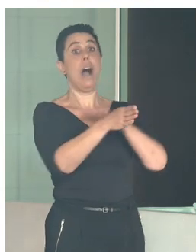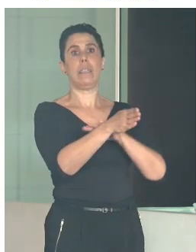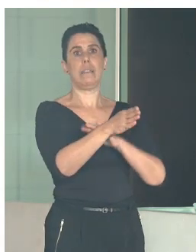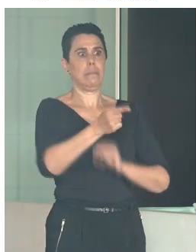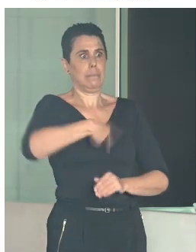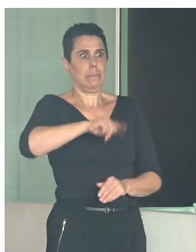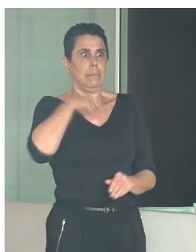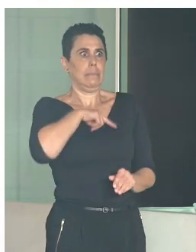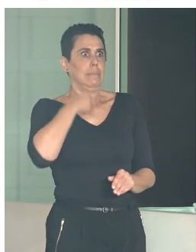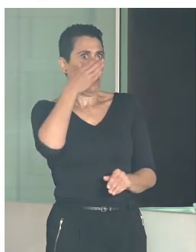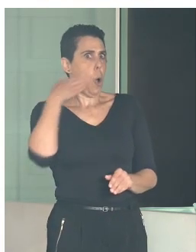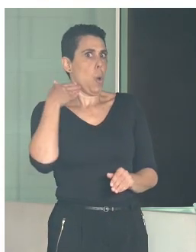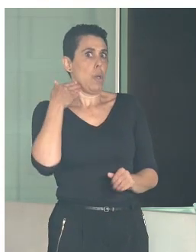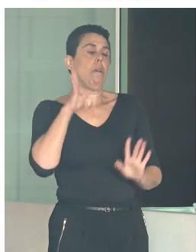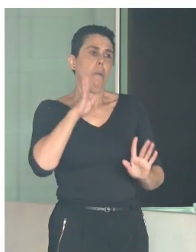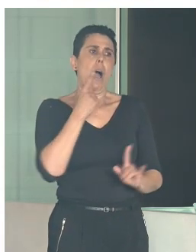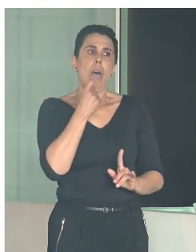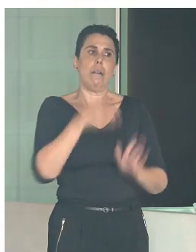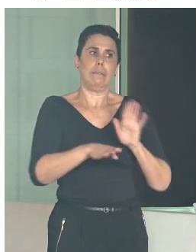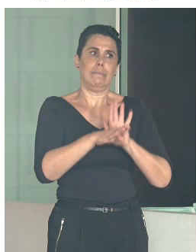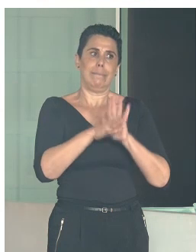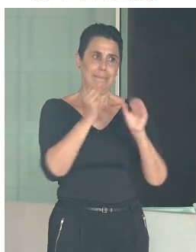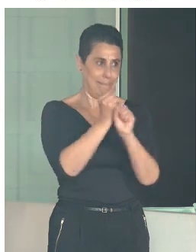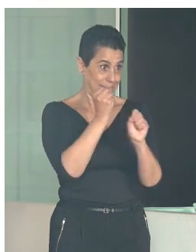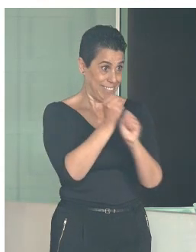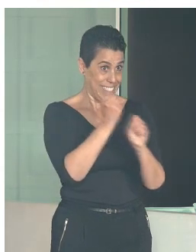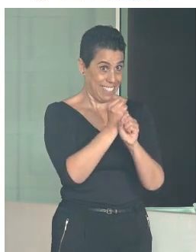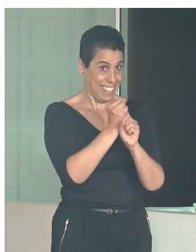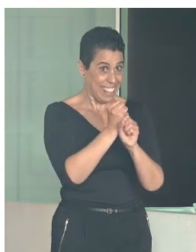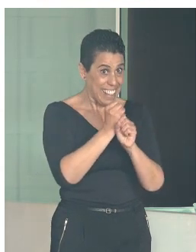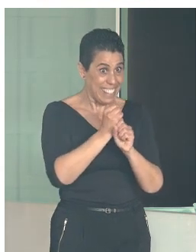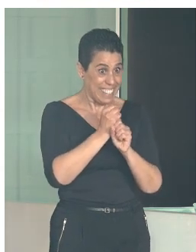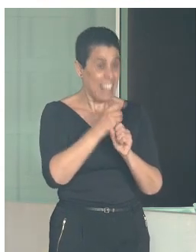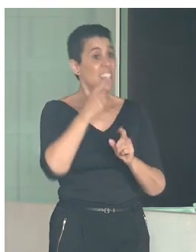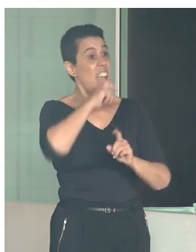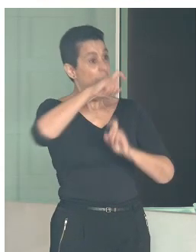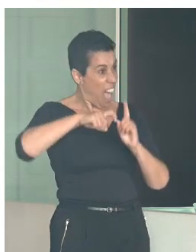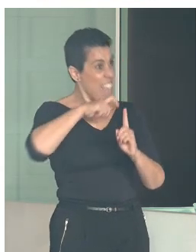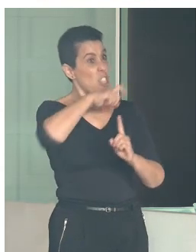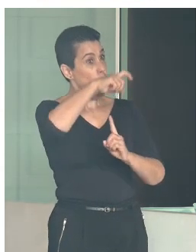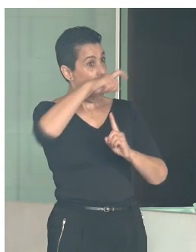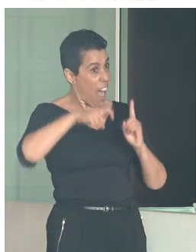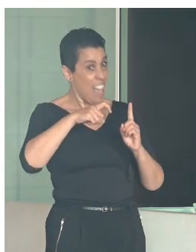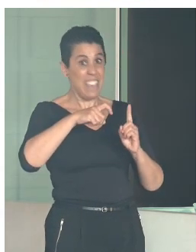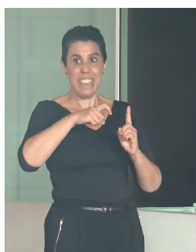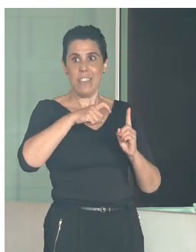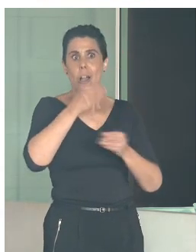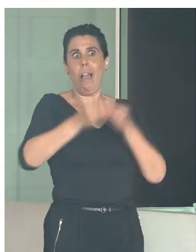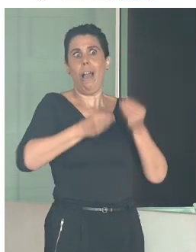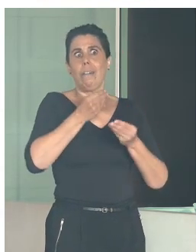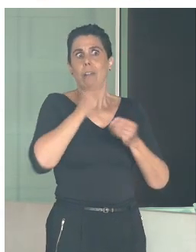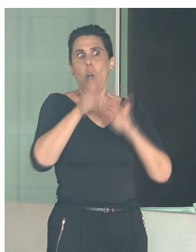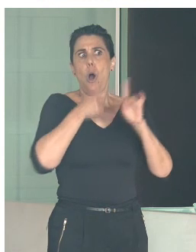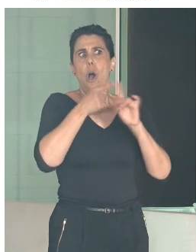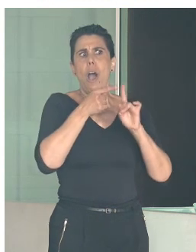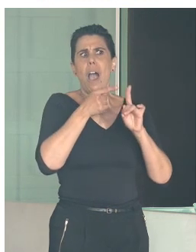que tenemos que seguir trabajando en ello. Pues con esa periodicidad anual compartimos experiencias y conocimientos